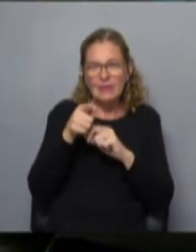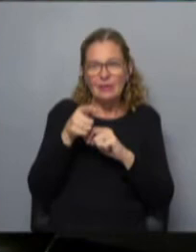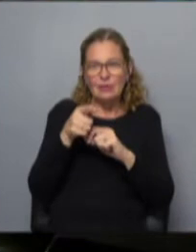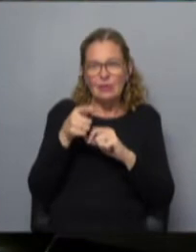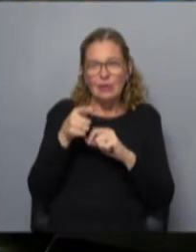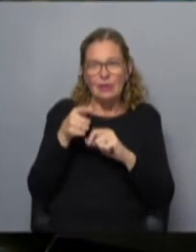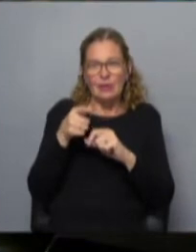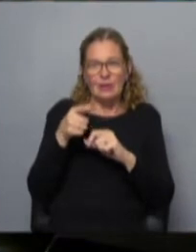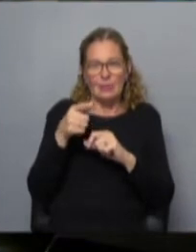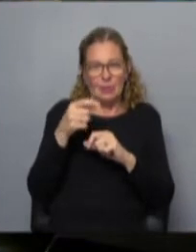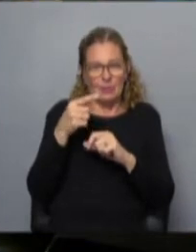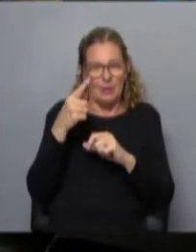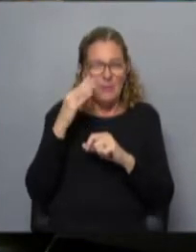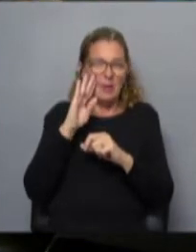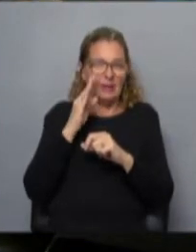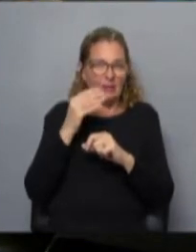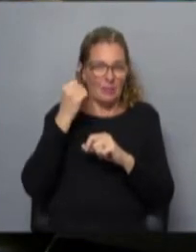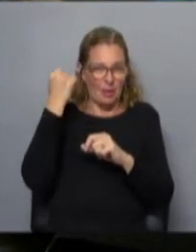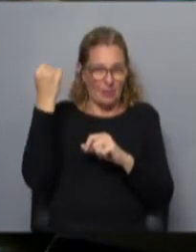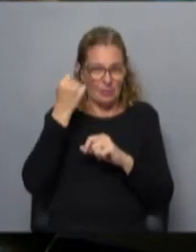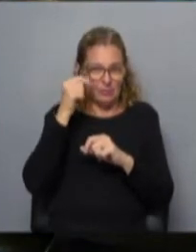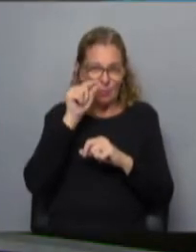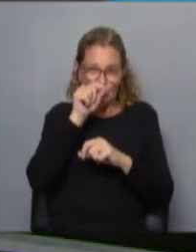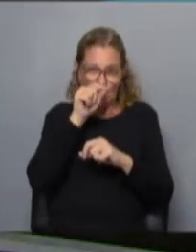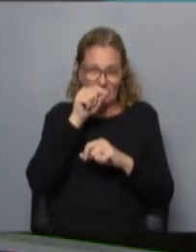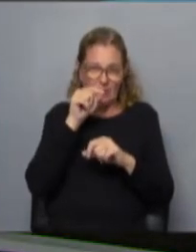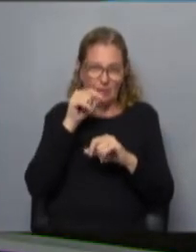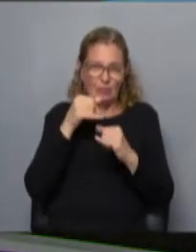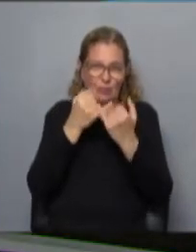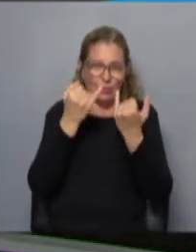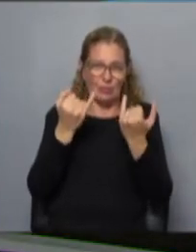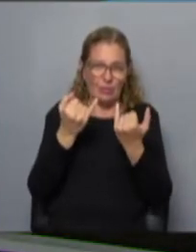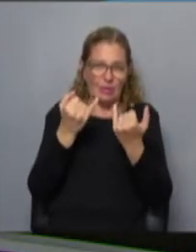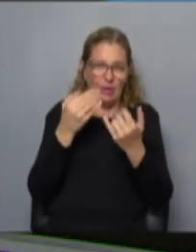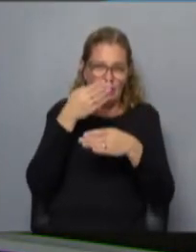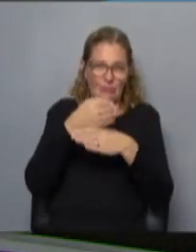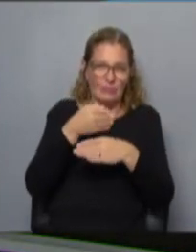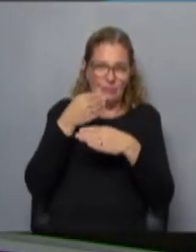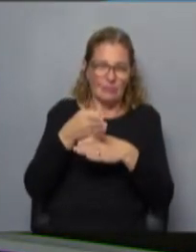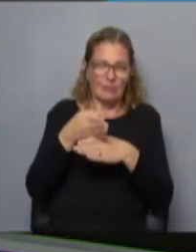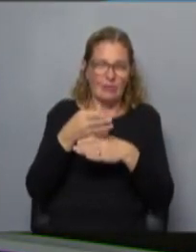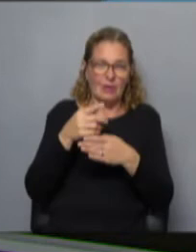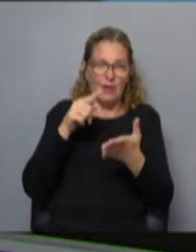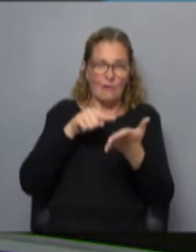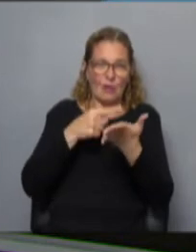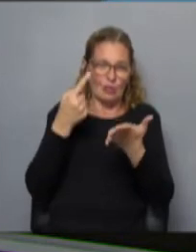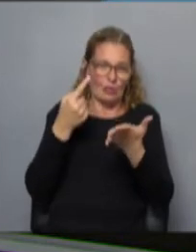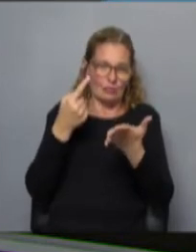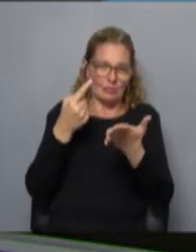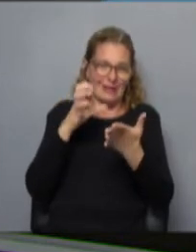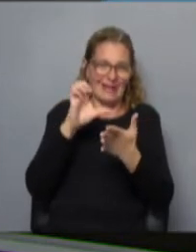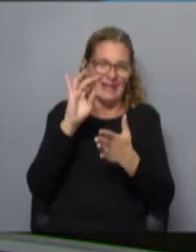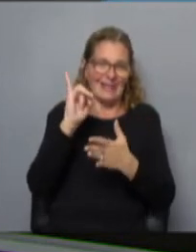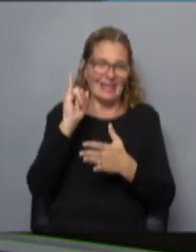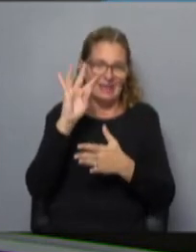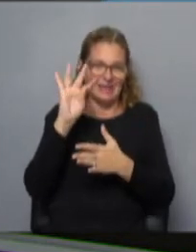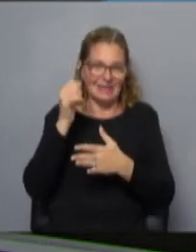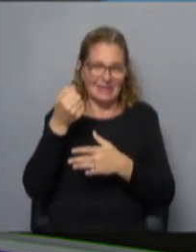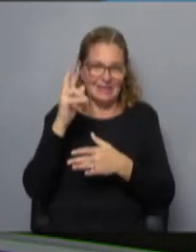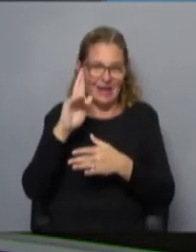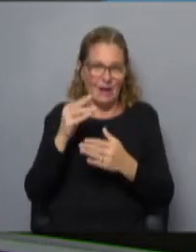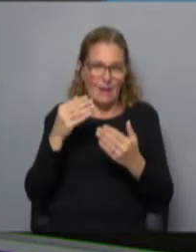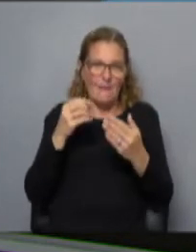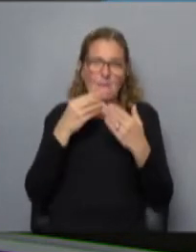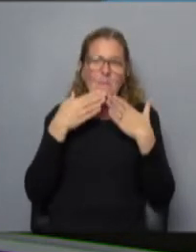deseos más importantes de los que usamos Twitter todos los días y somos intensos usuarios, es el famoso botón de editar. Y, de hecho, es buenísima la pregunta